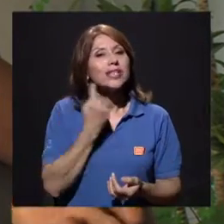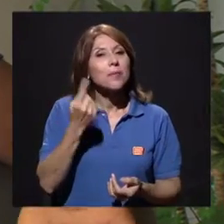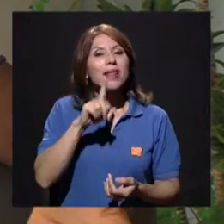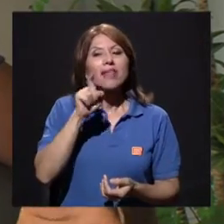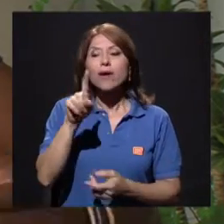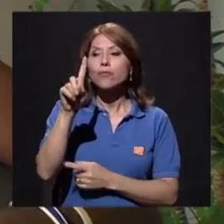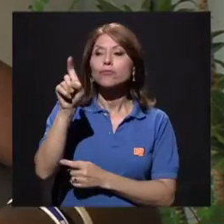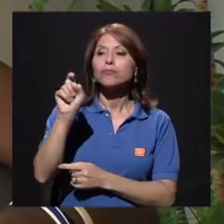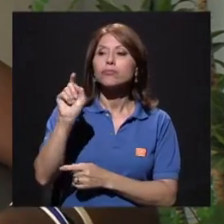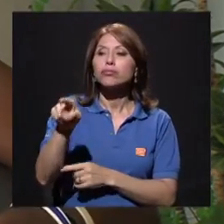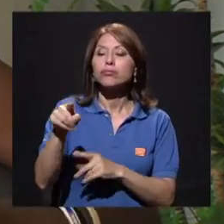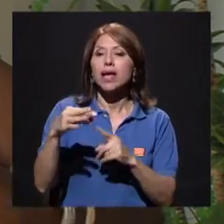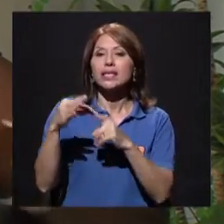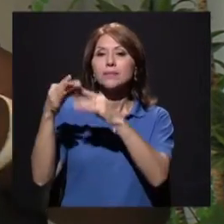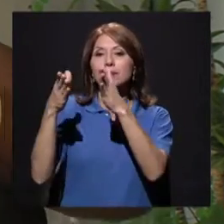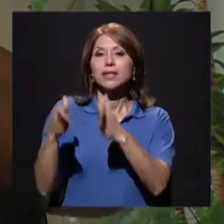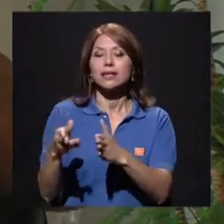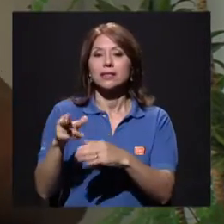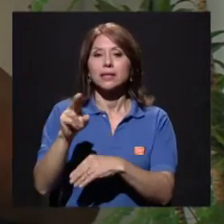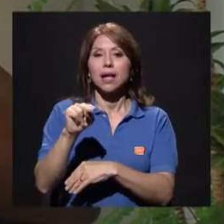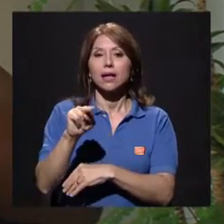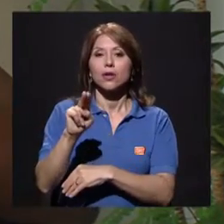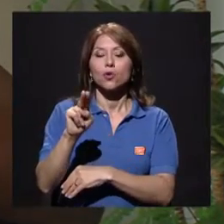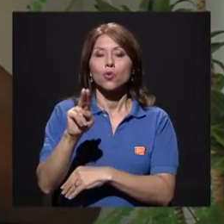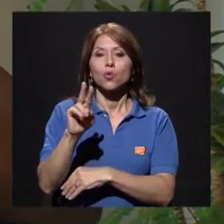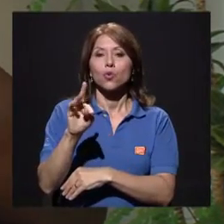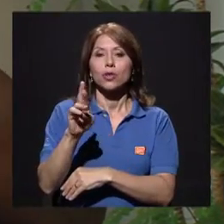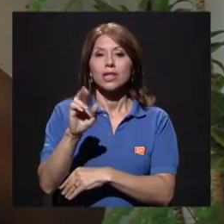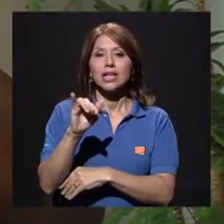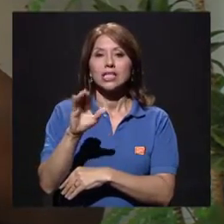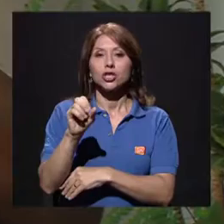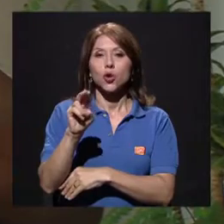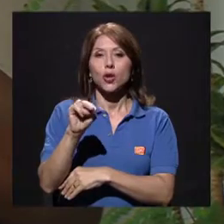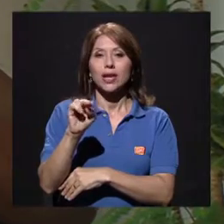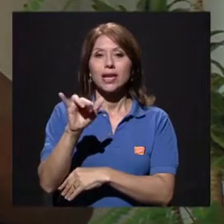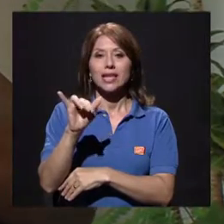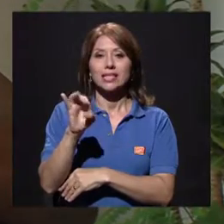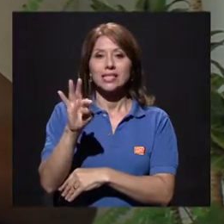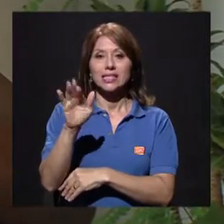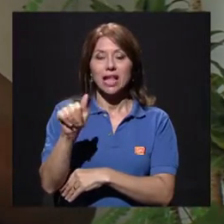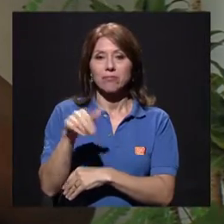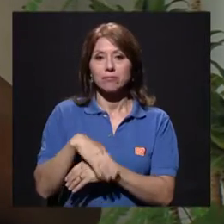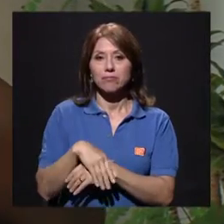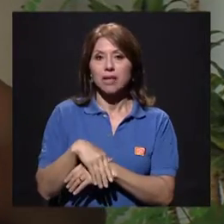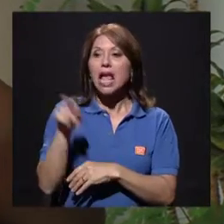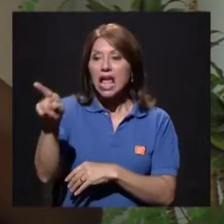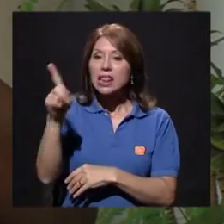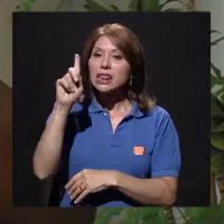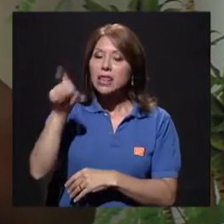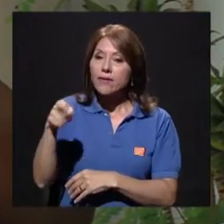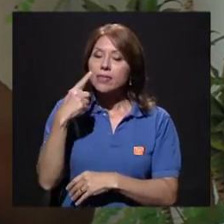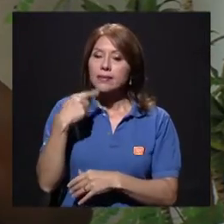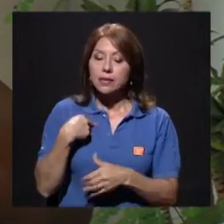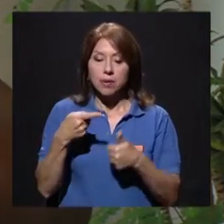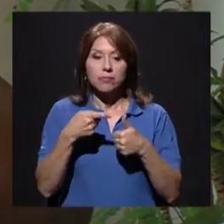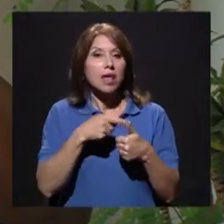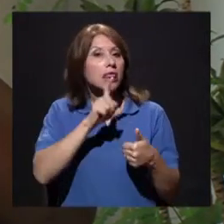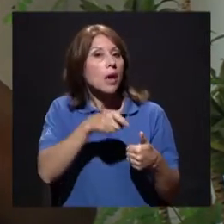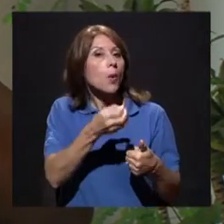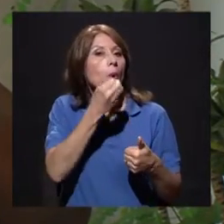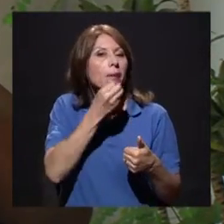consultar a nutricionista. Ellos son los que nos van a dar las pautas a seguir. ¿Qué debo de comer? ¿Qué no debo de comer? ¿Verdad?